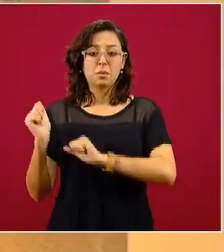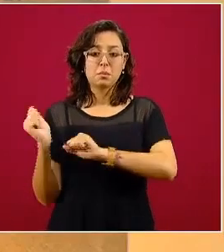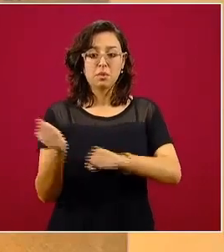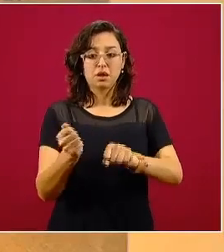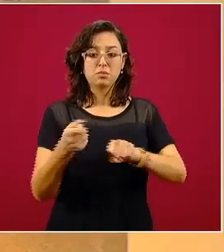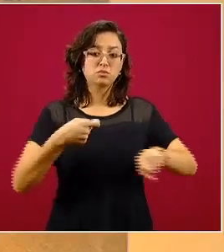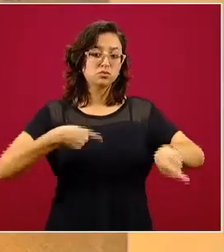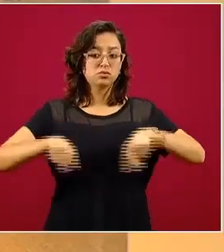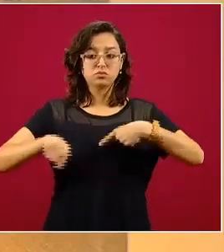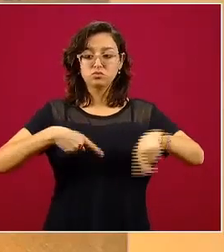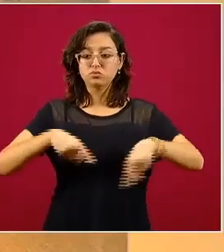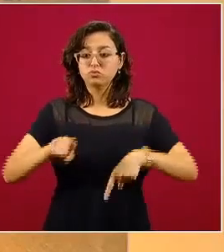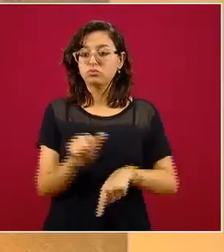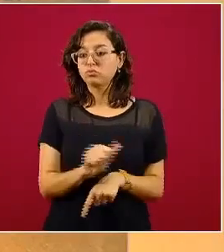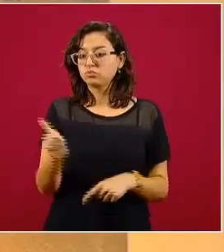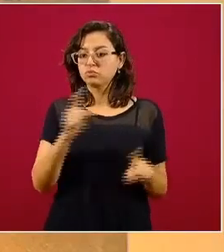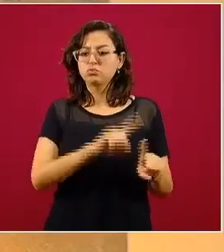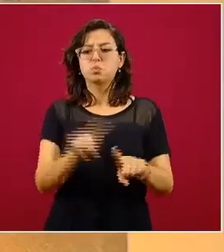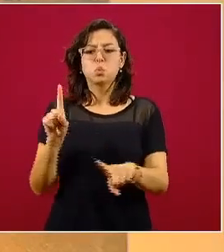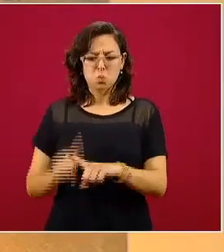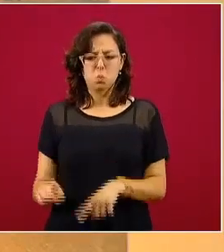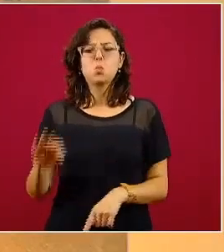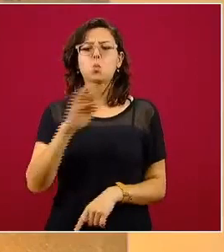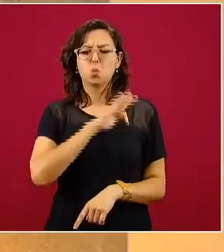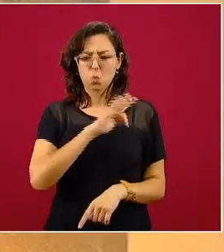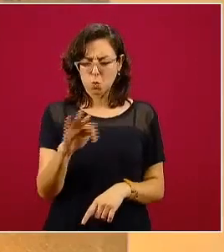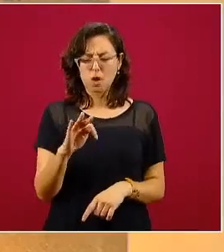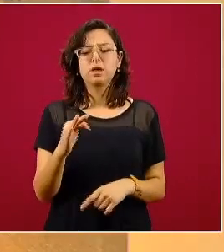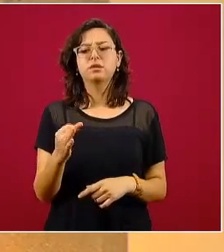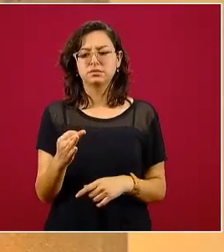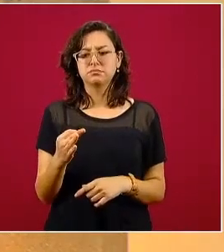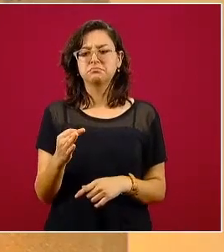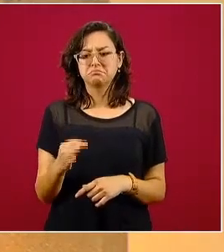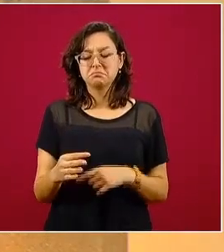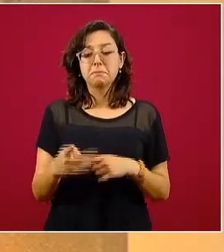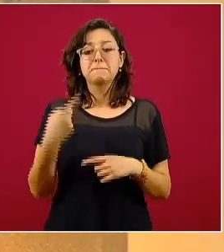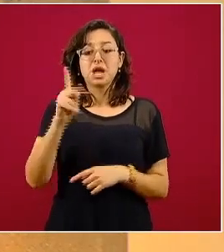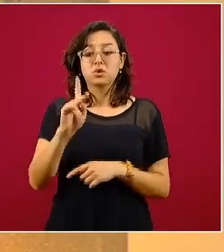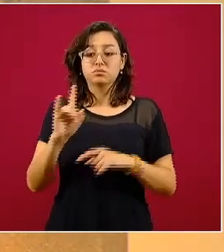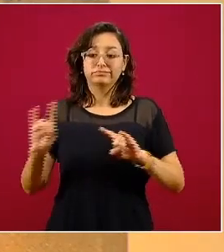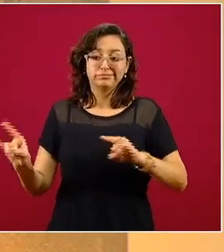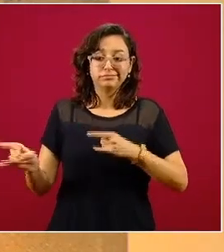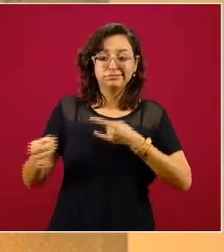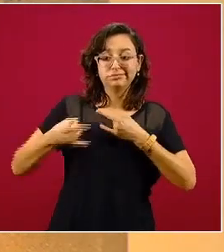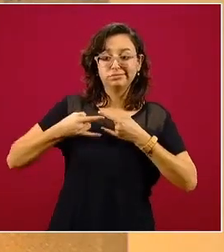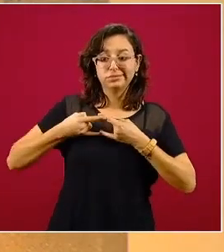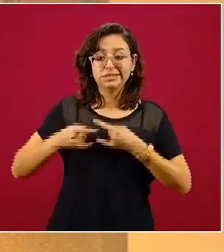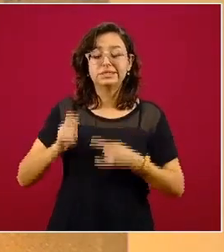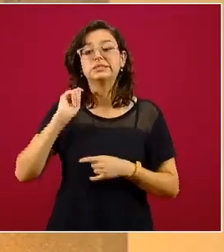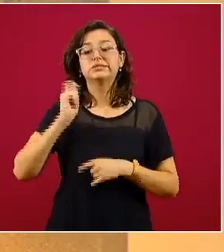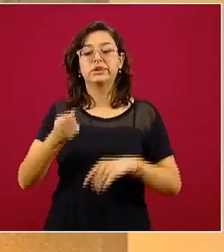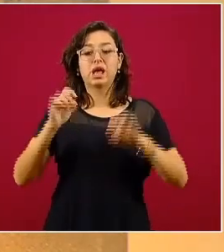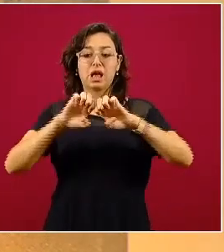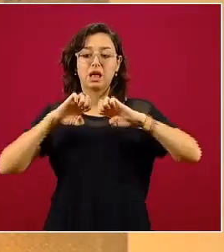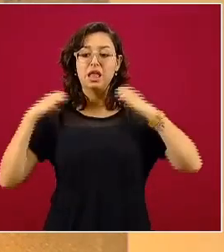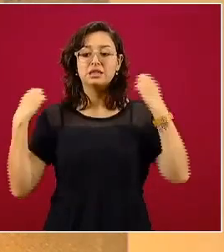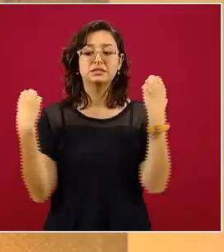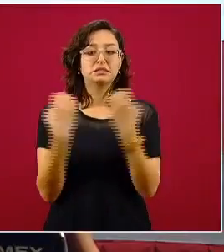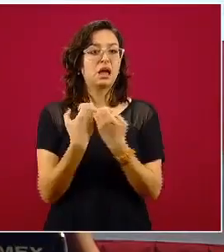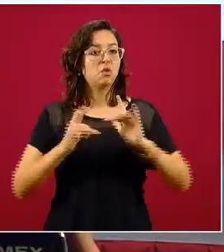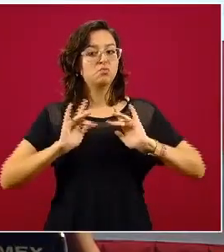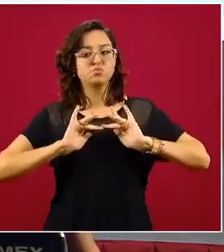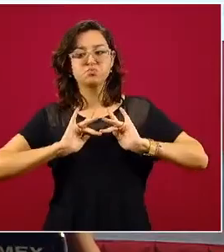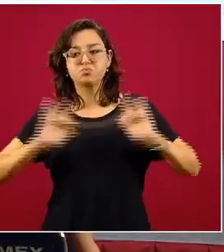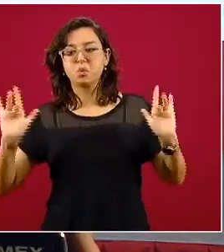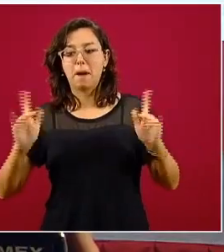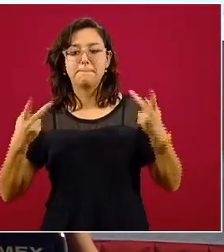o algún otro similar, pueden llevar a cabo su actividad, pero a puerta cerrada, decir, estadios vacíos, sin la